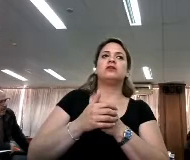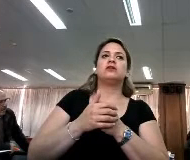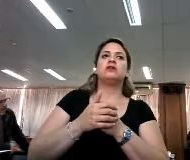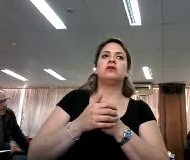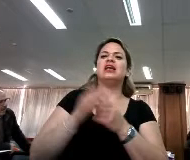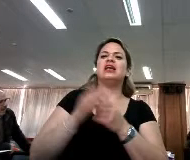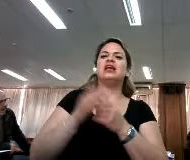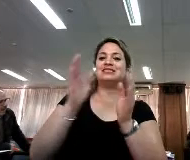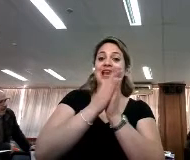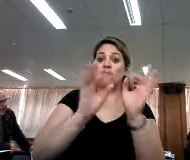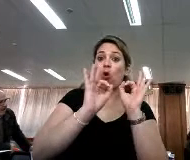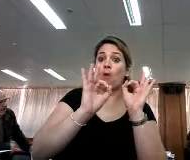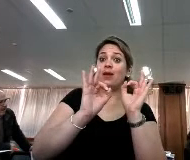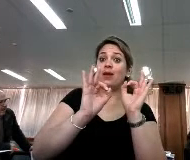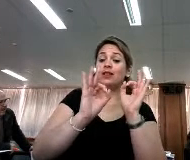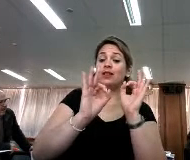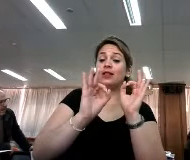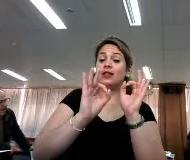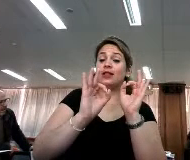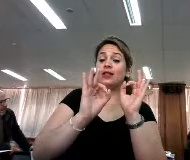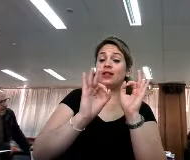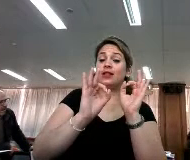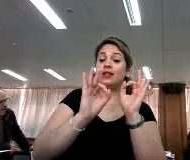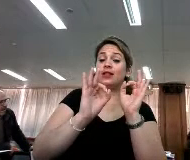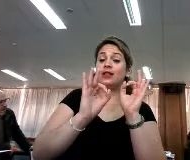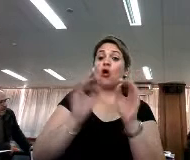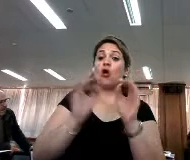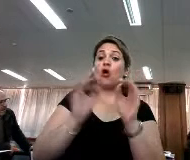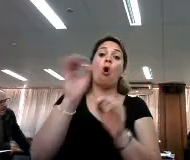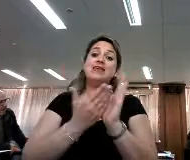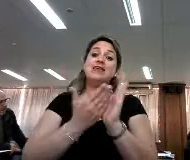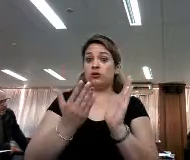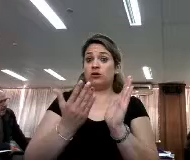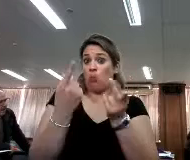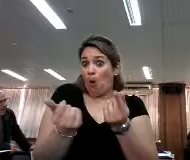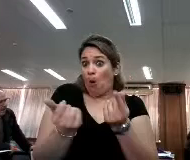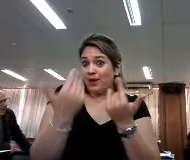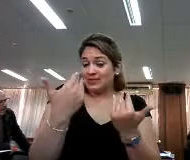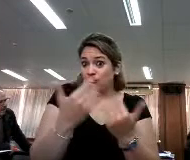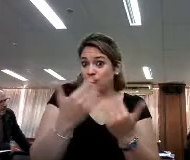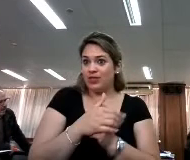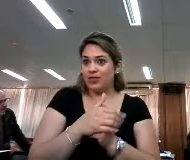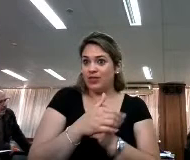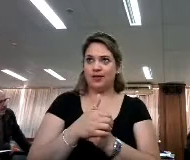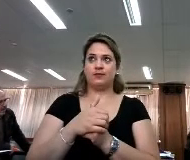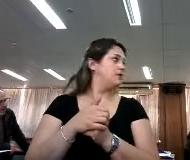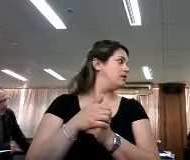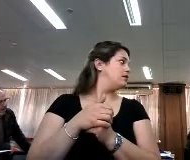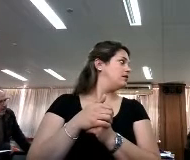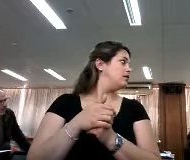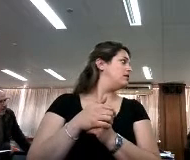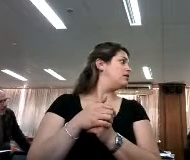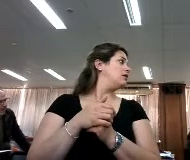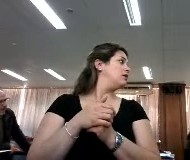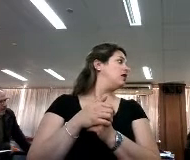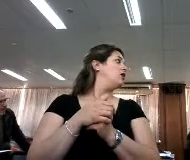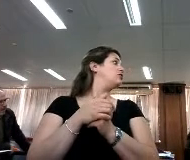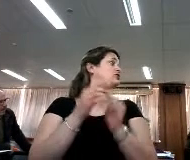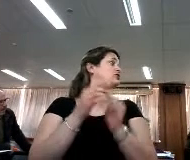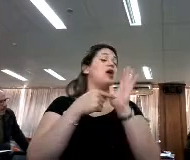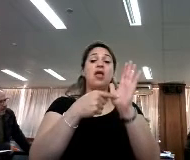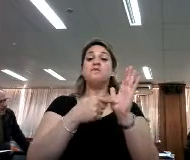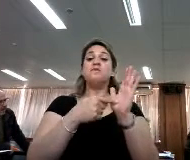completo, puedes comprar medio libro y yo tengo aquí en el libro que acabo de publicar un manifiesto